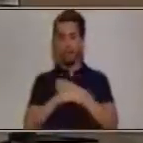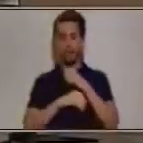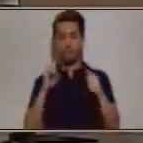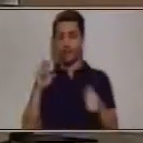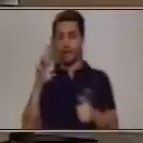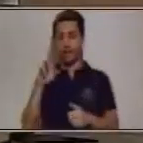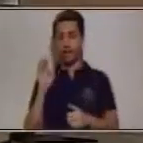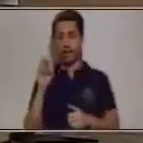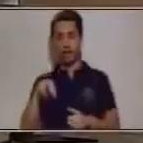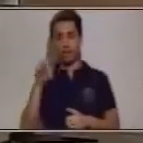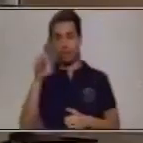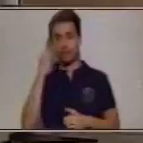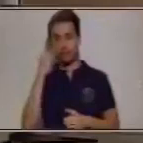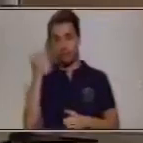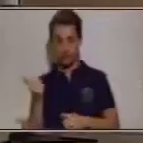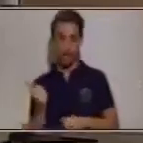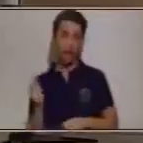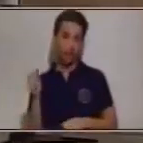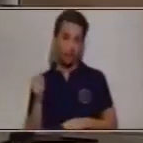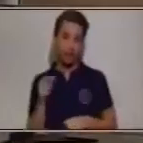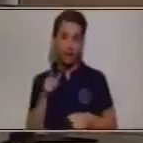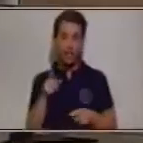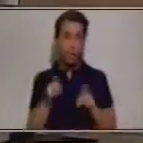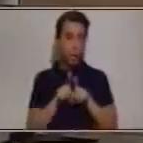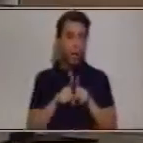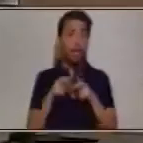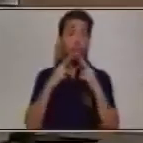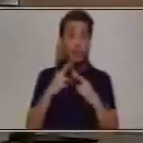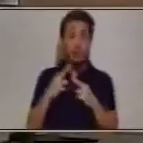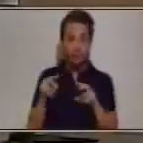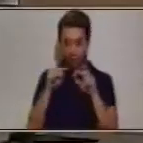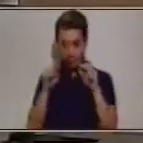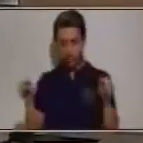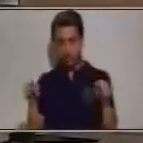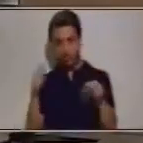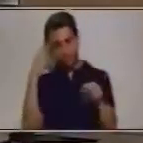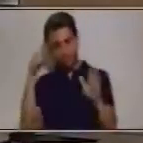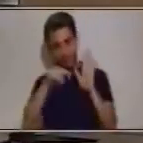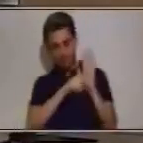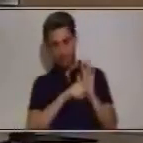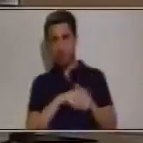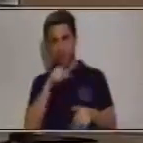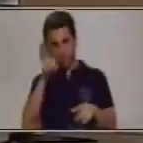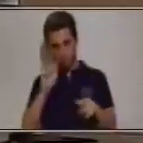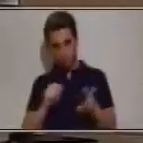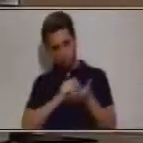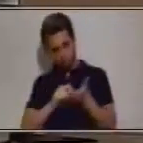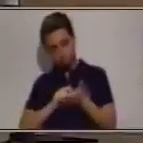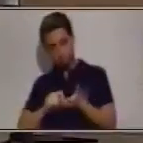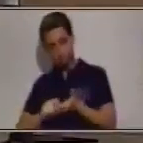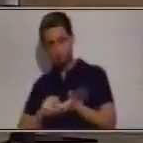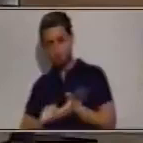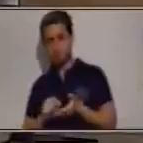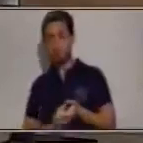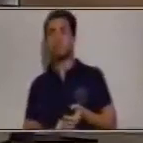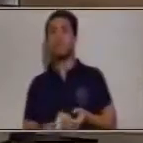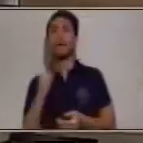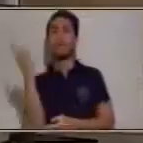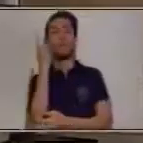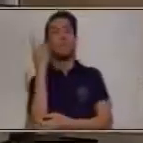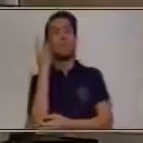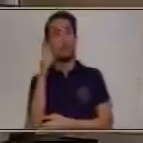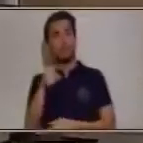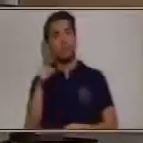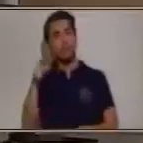claro y, por supuesto, a tratar de ponerlo en práctica. Algo muy importante que nosotros debemos recordar